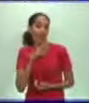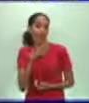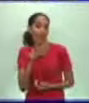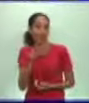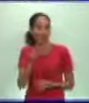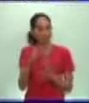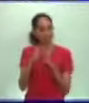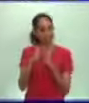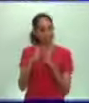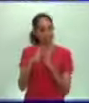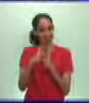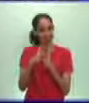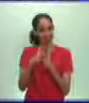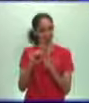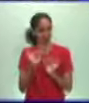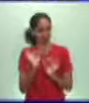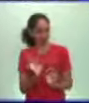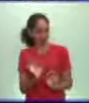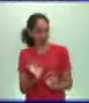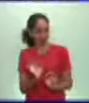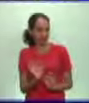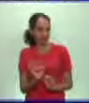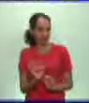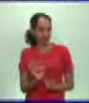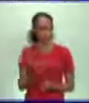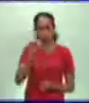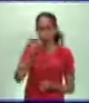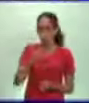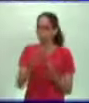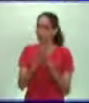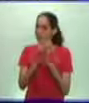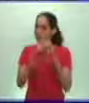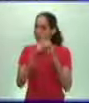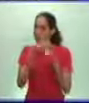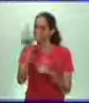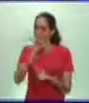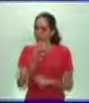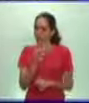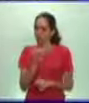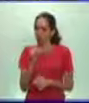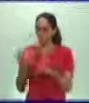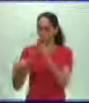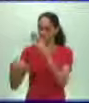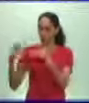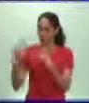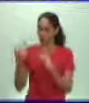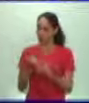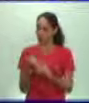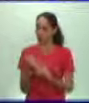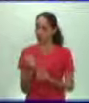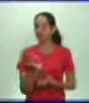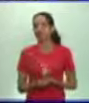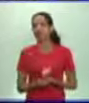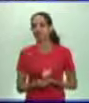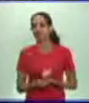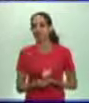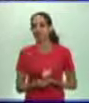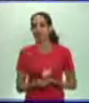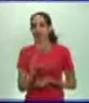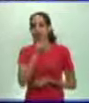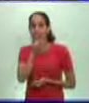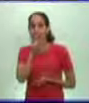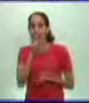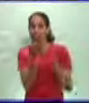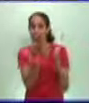incluso de otra perspectiva y a una visión también contemporánea de nuestros tiempos. Hubo en el 2014 un suceso